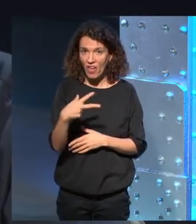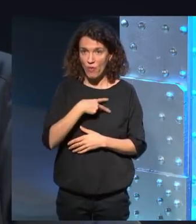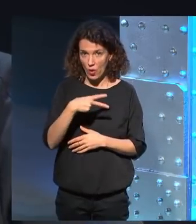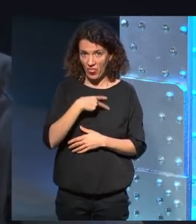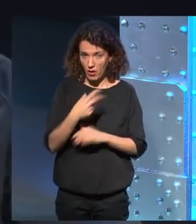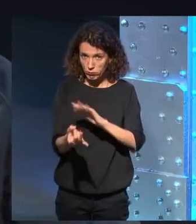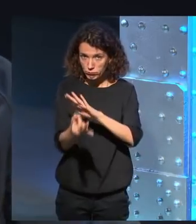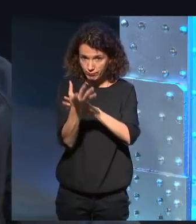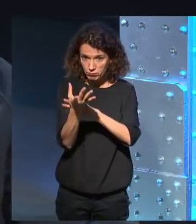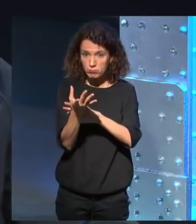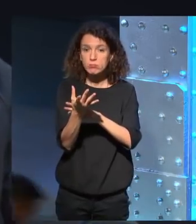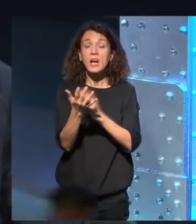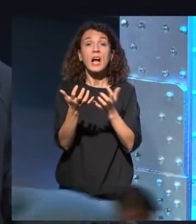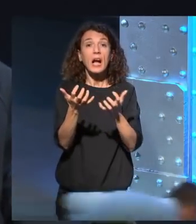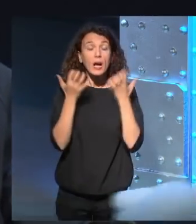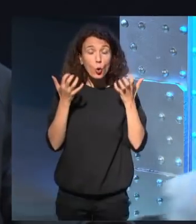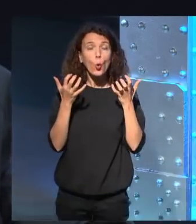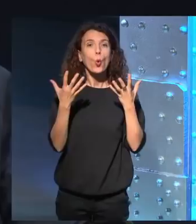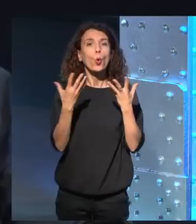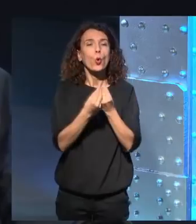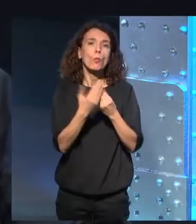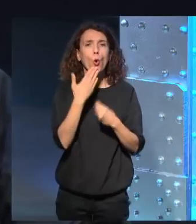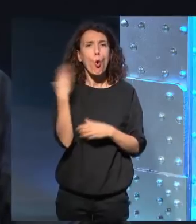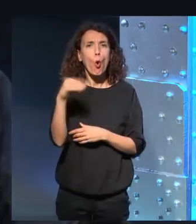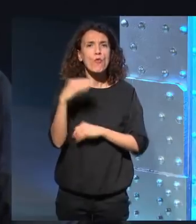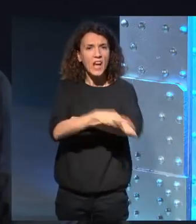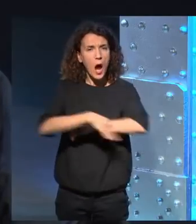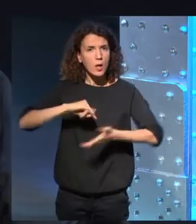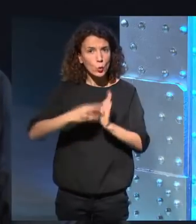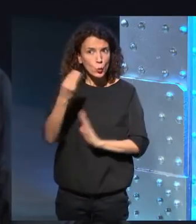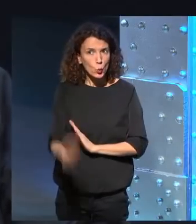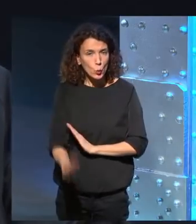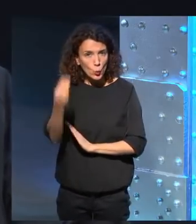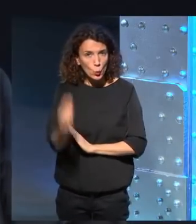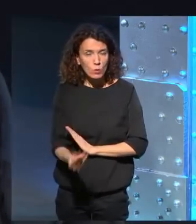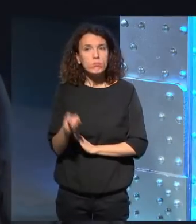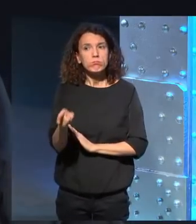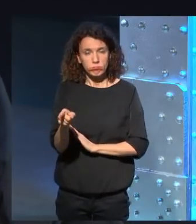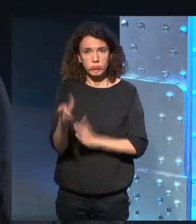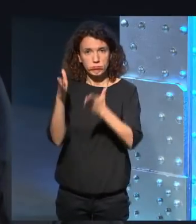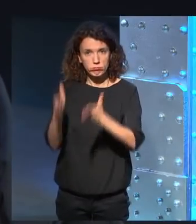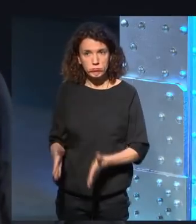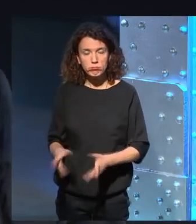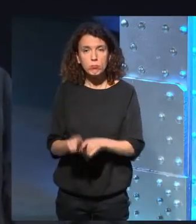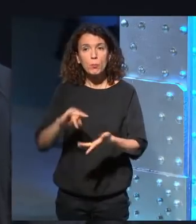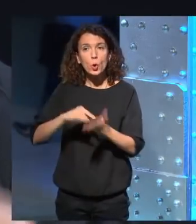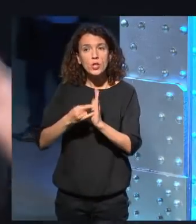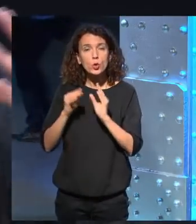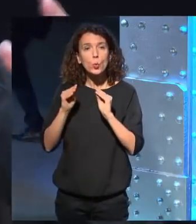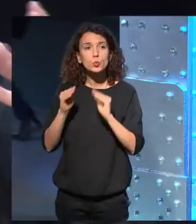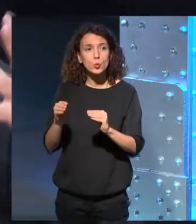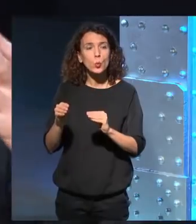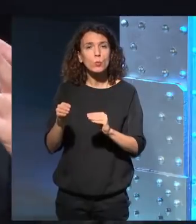y lo ganó con un era un joven arquitecto muy brillante con un proyecto